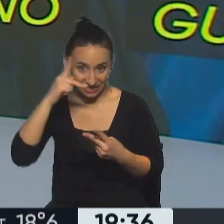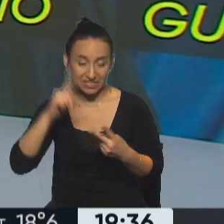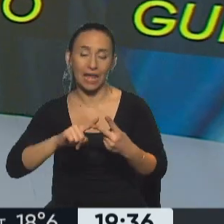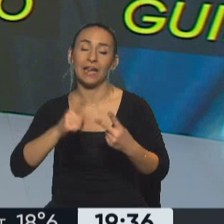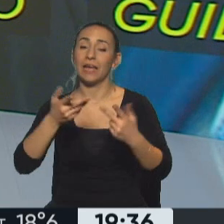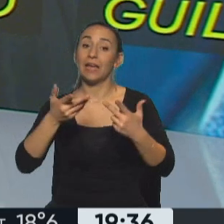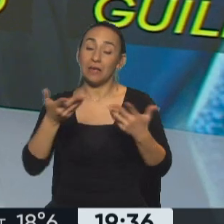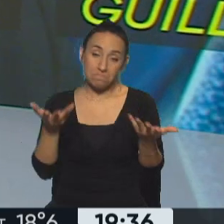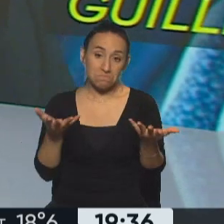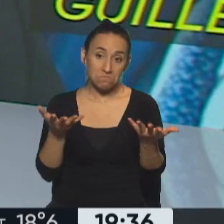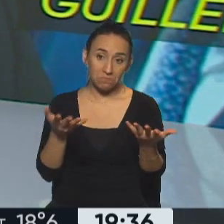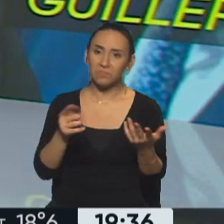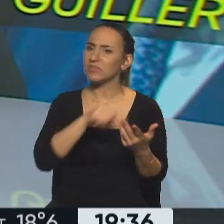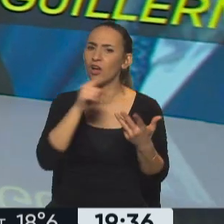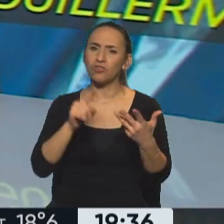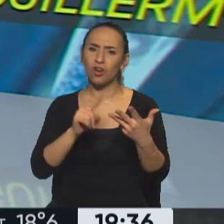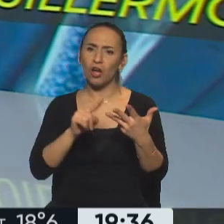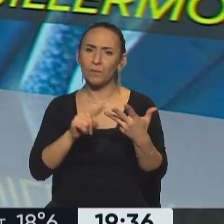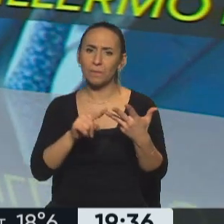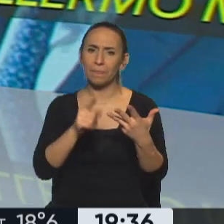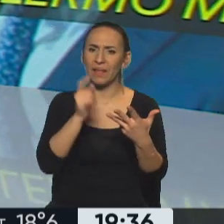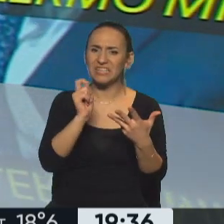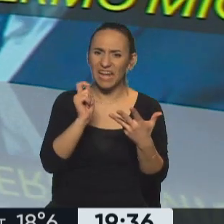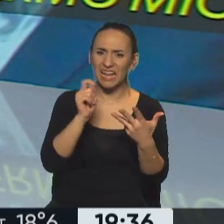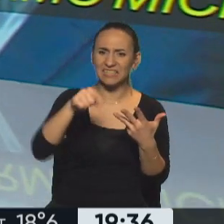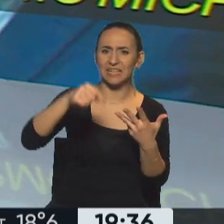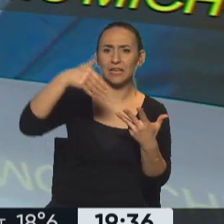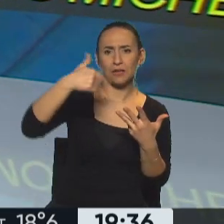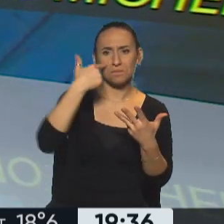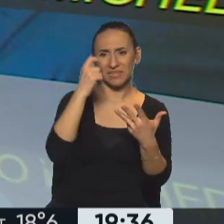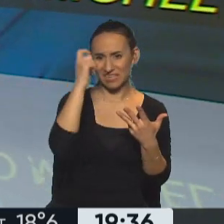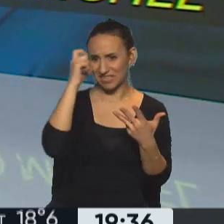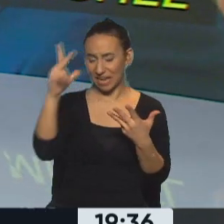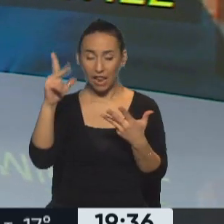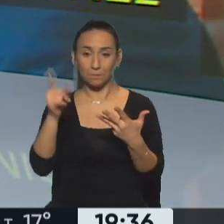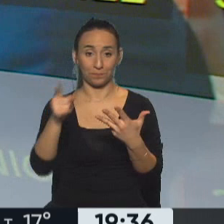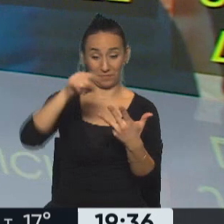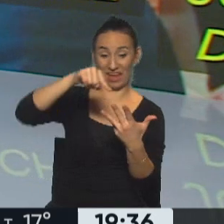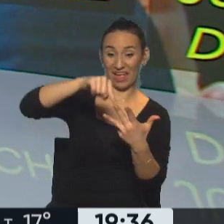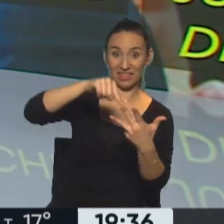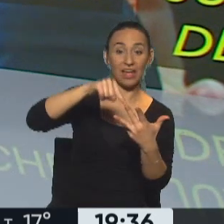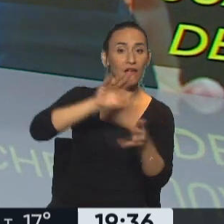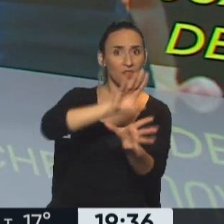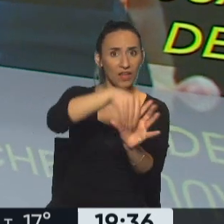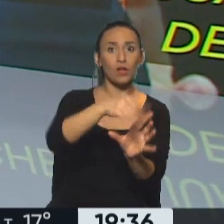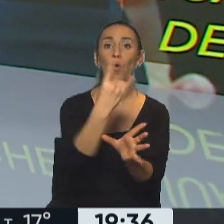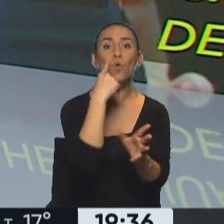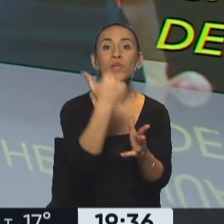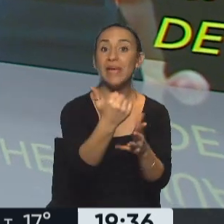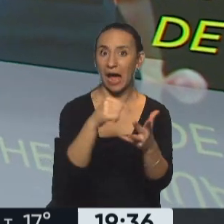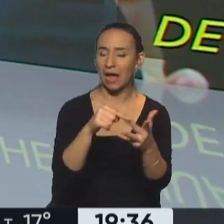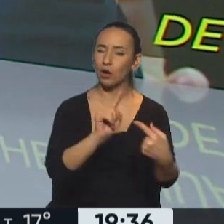también un reconocido. Ha estado también en la UIA, es hombre del sector privado también.